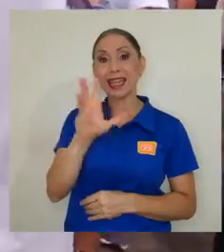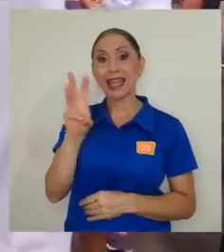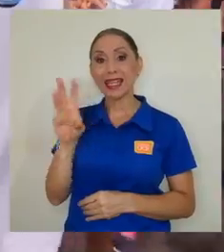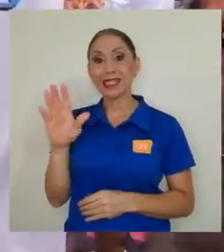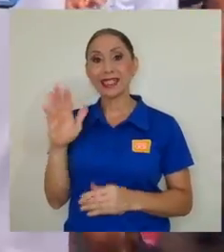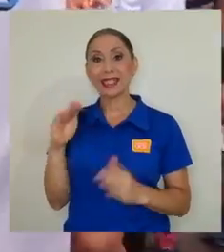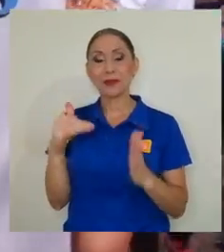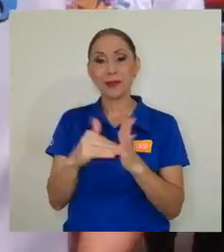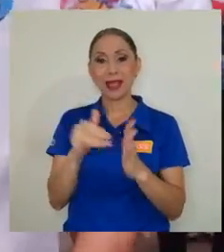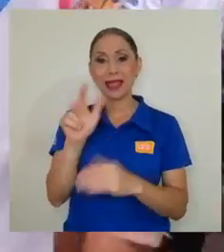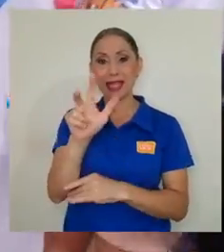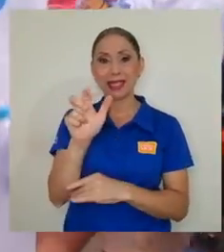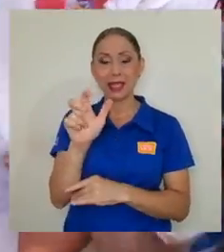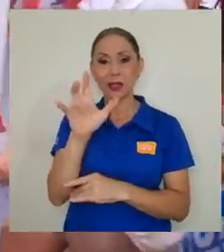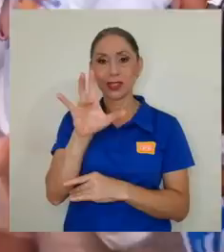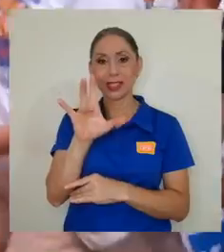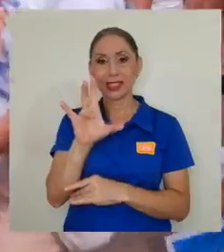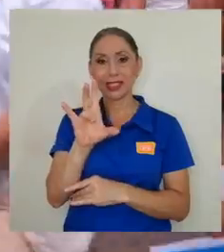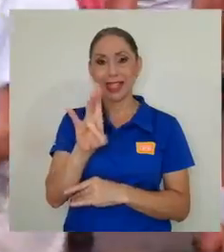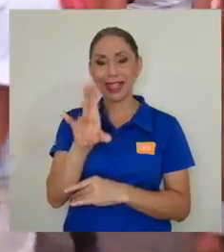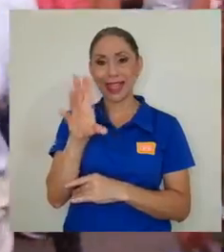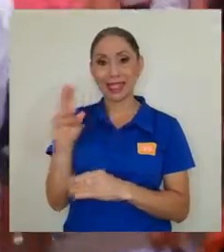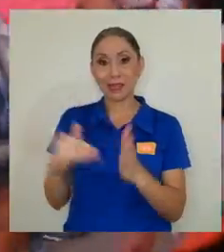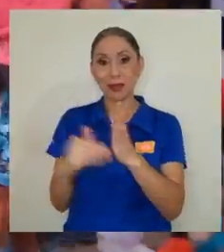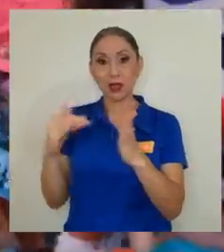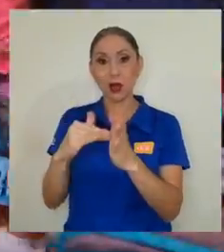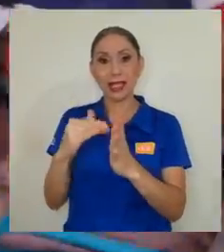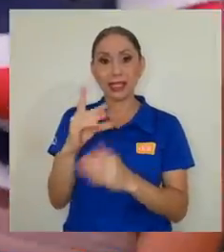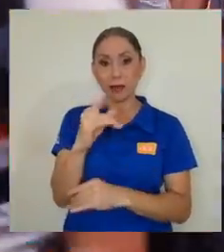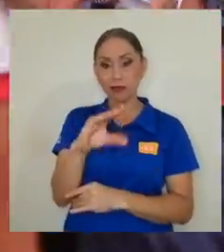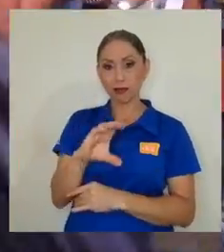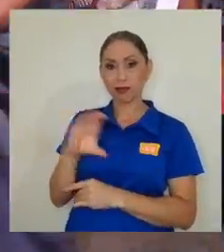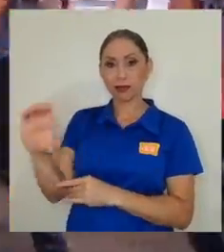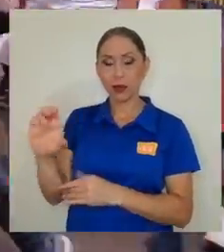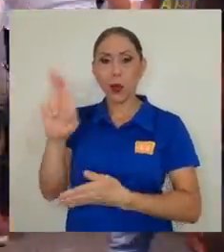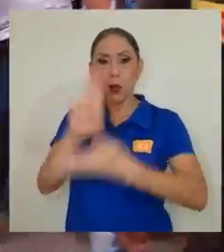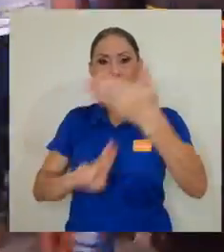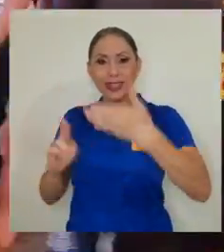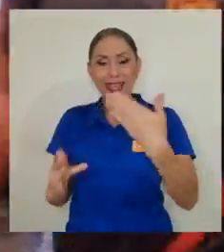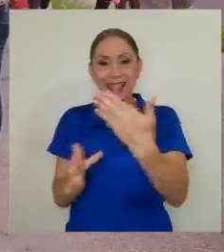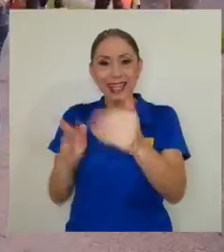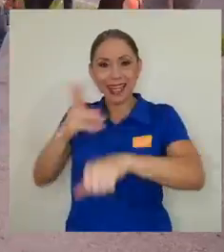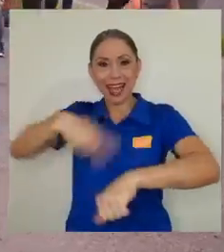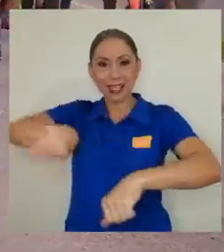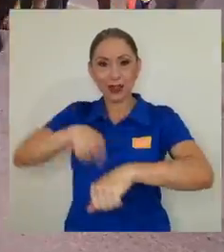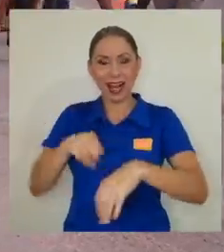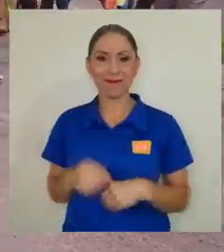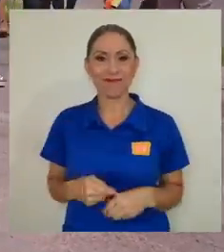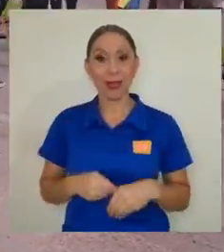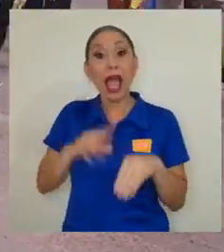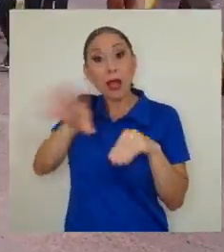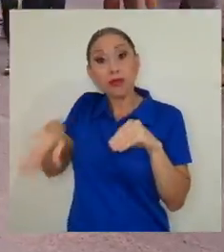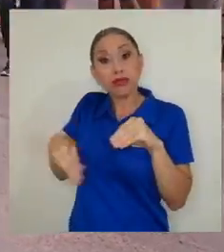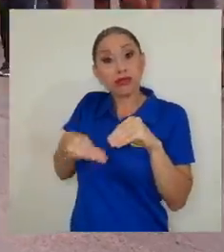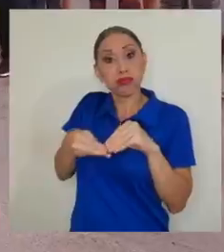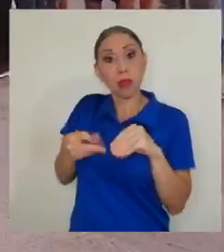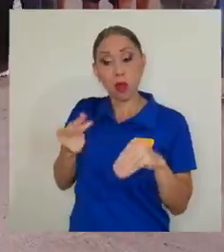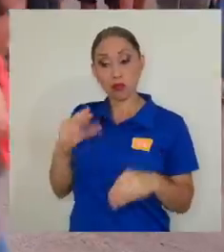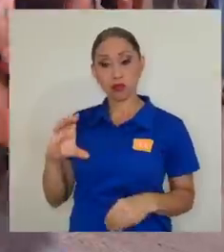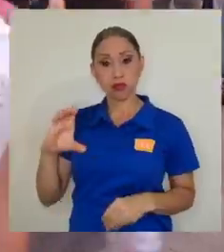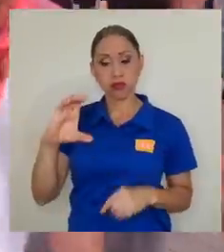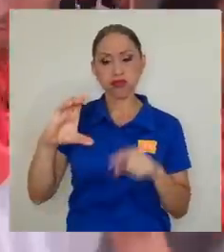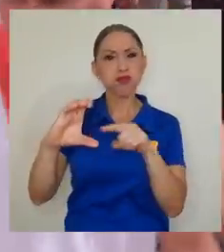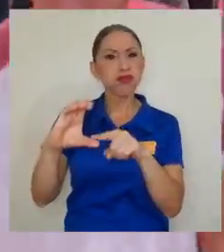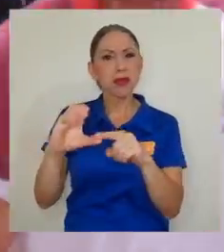.376 millones para la Universidad Técnica Nacional. Adicionalmente, se destinará un monto